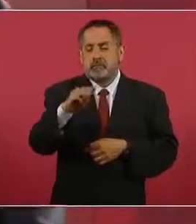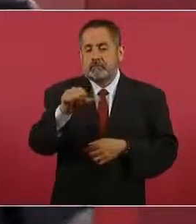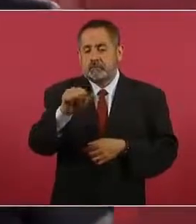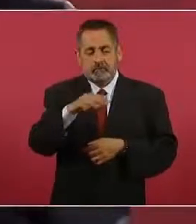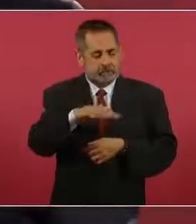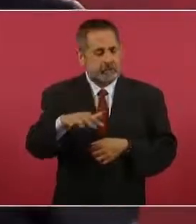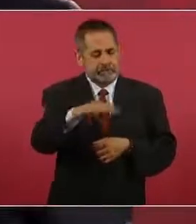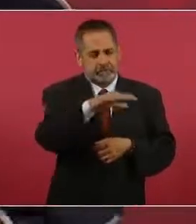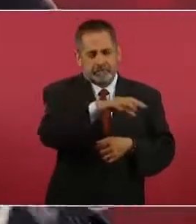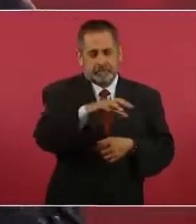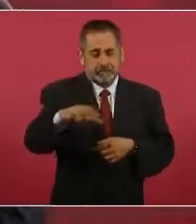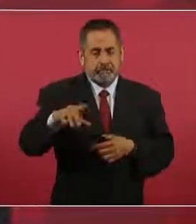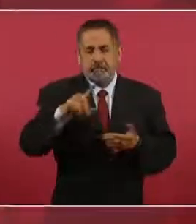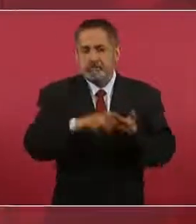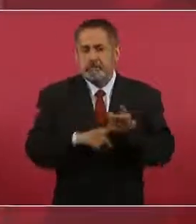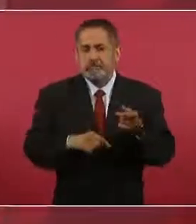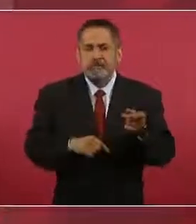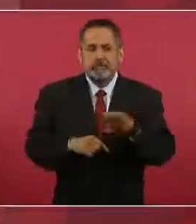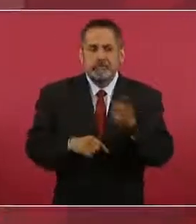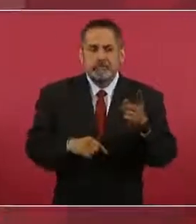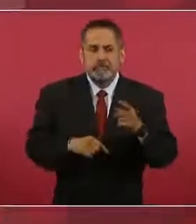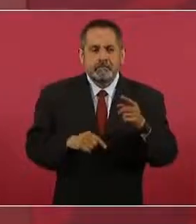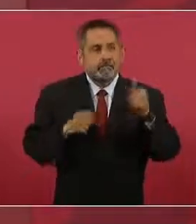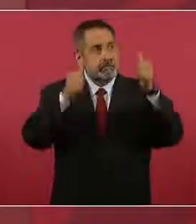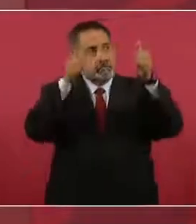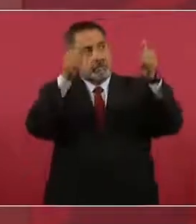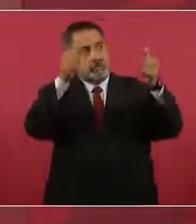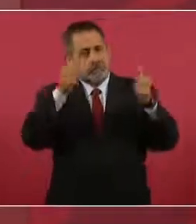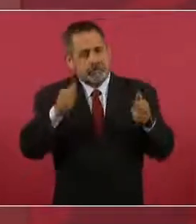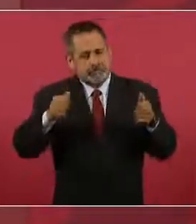en había unas mantas,